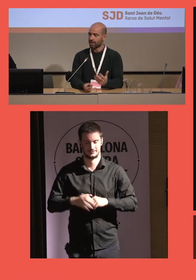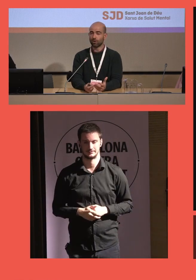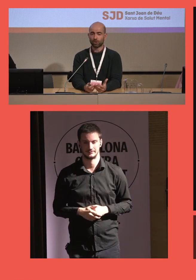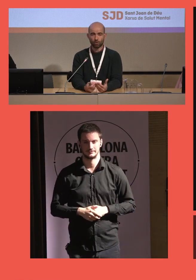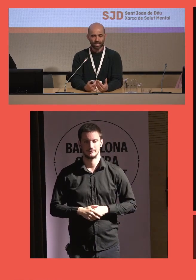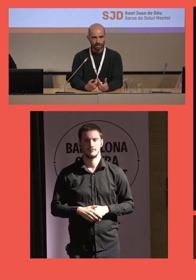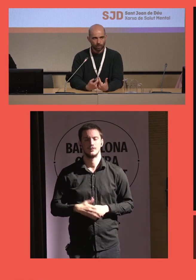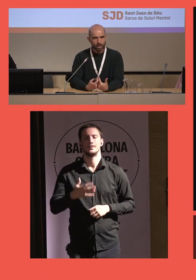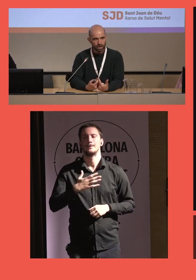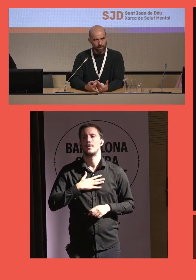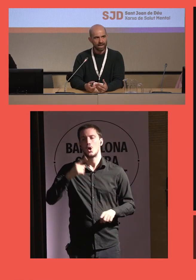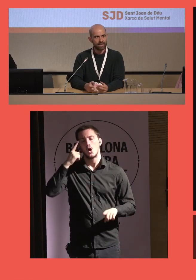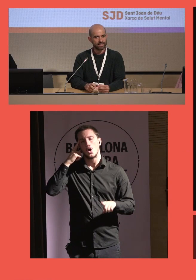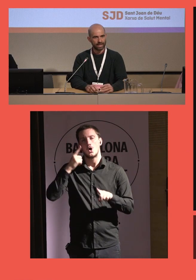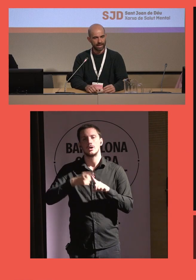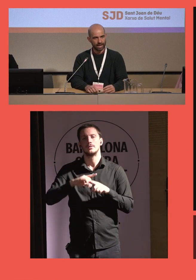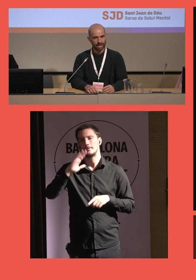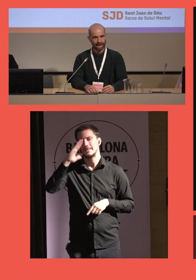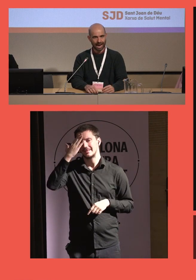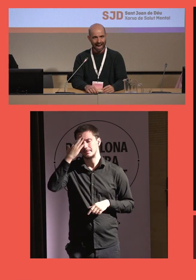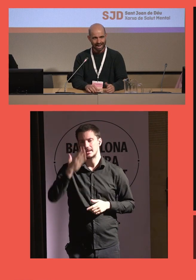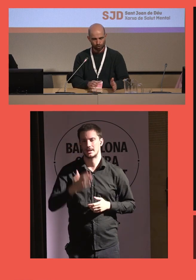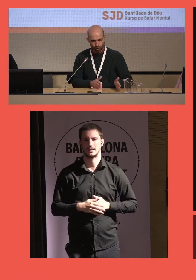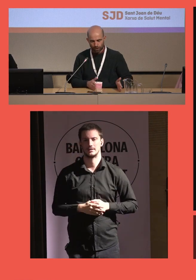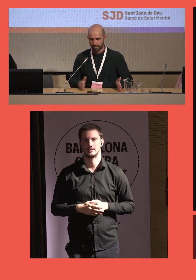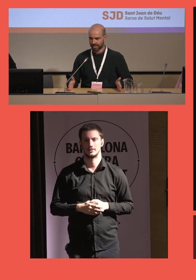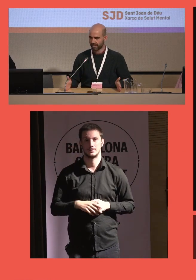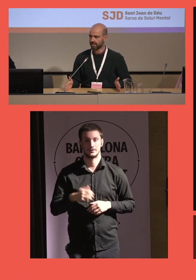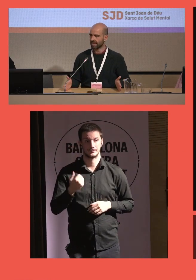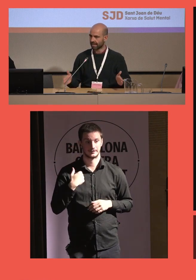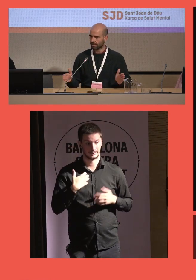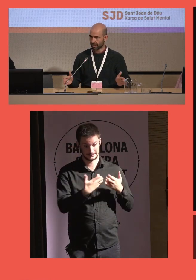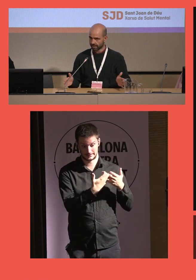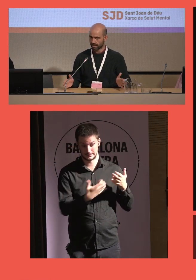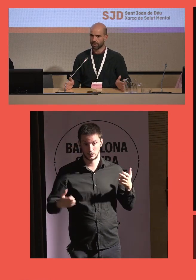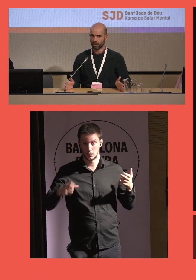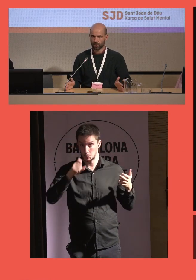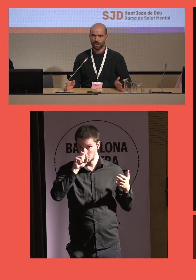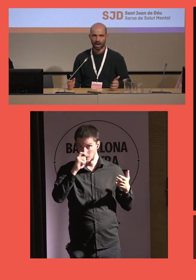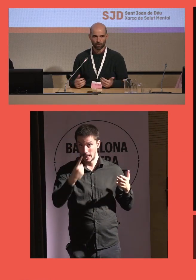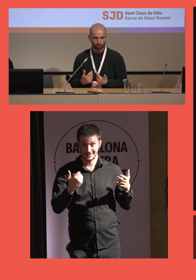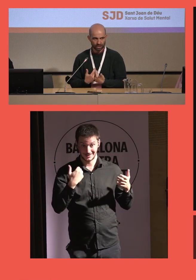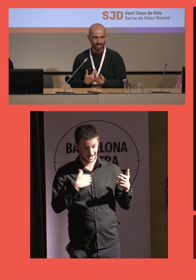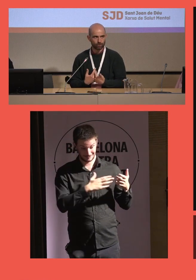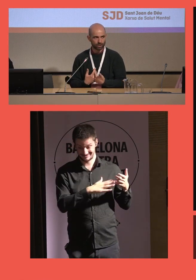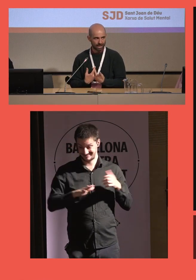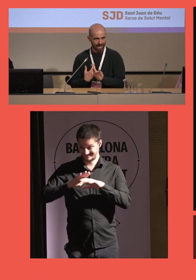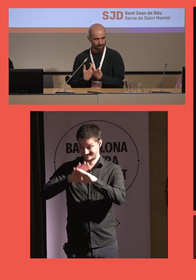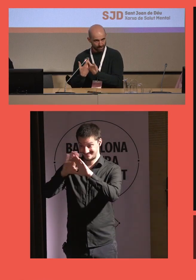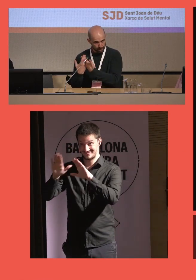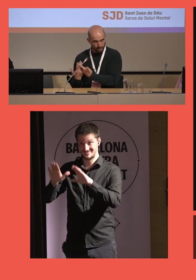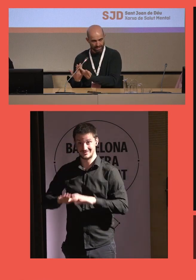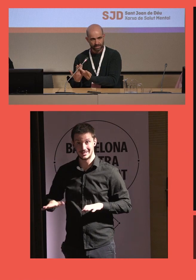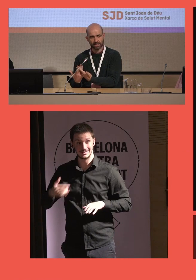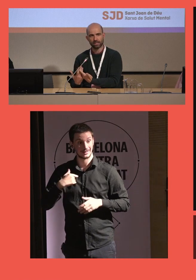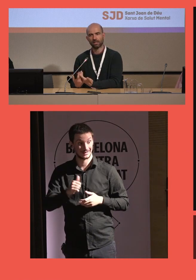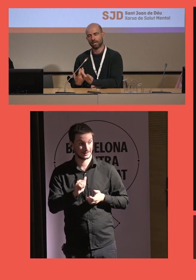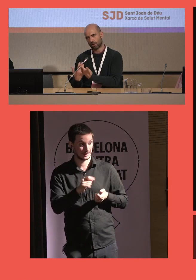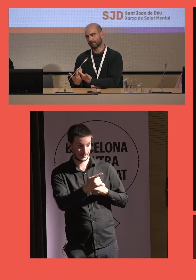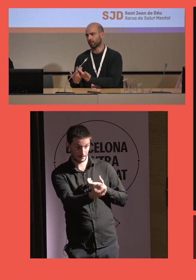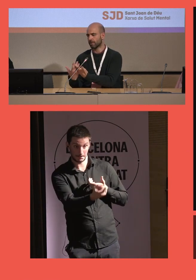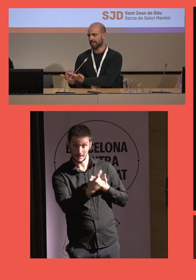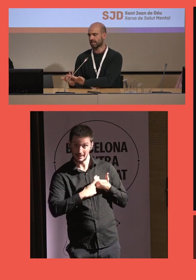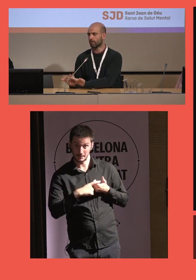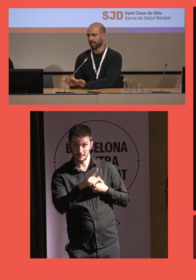Bien, nuestro objetivo principal es que a los doce meses de acabar la intervención consigamos que las participantes